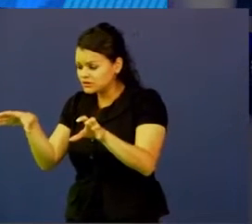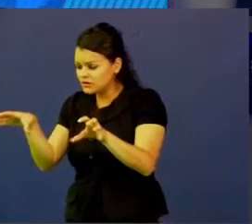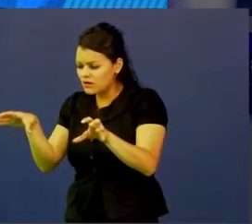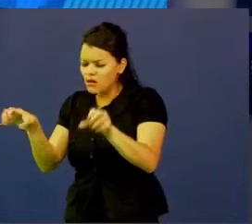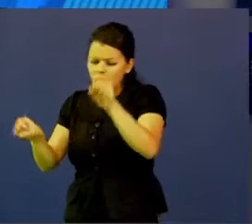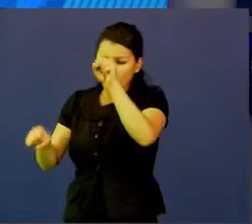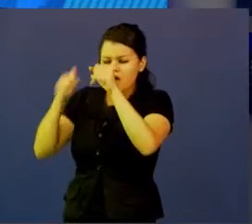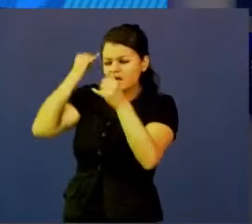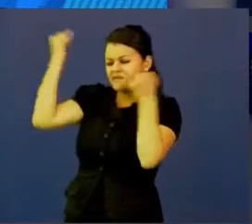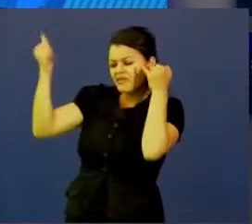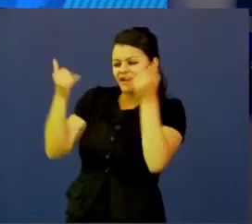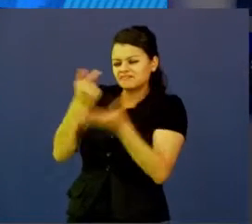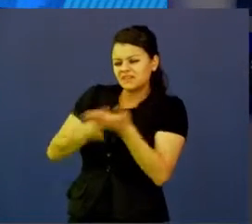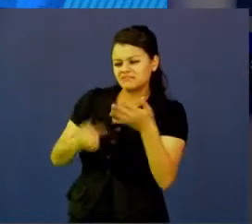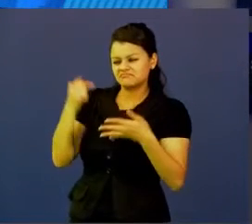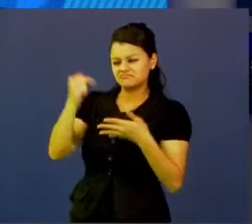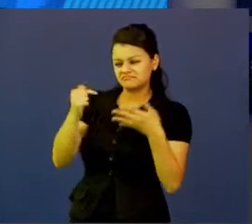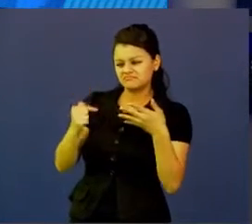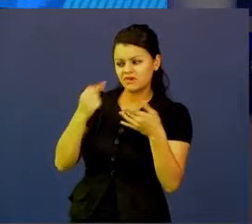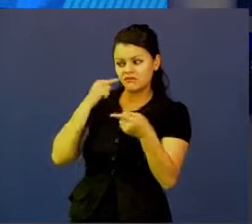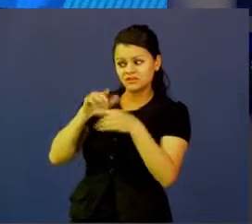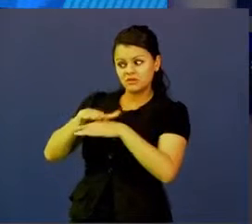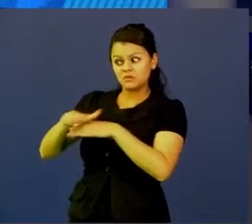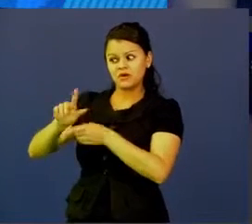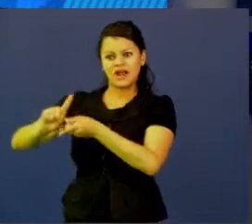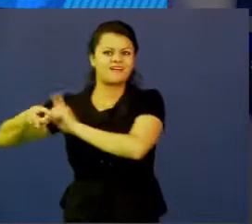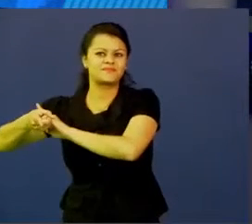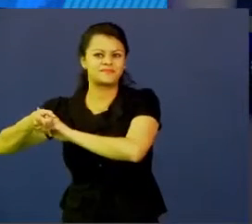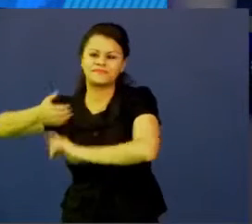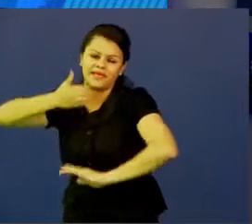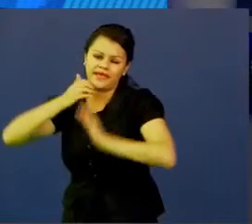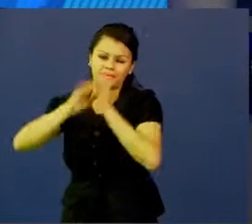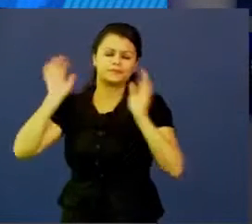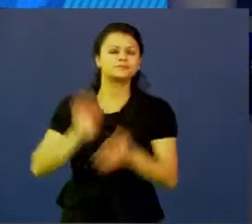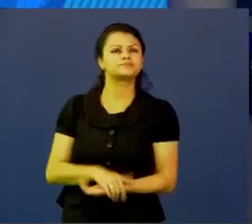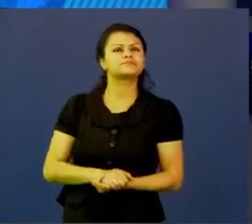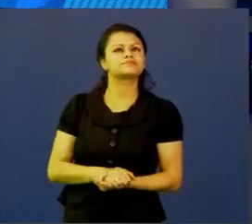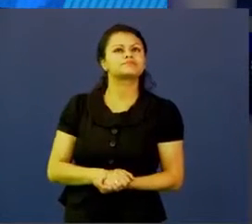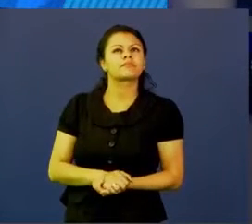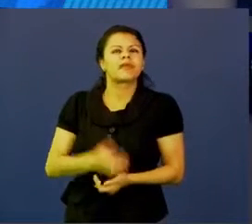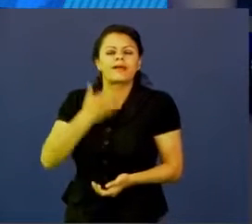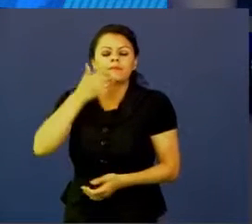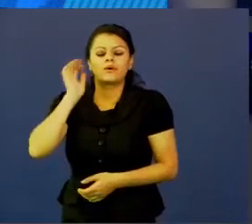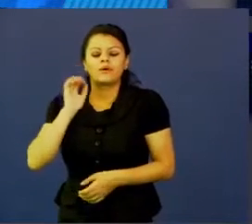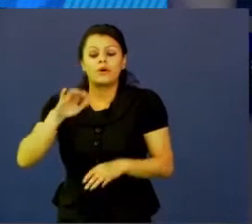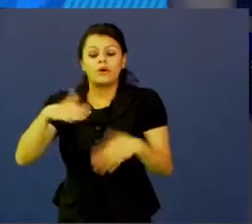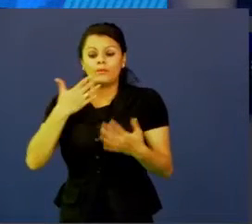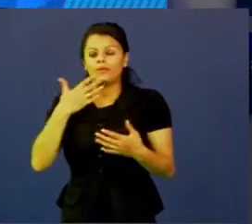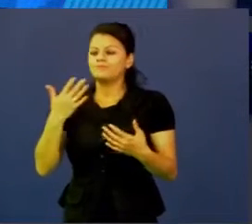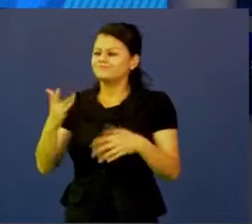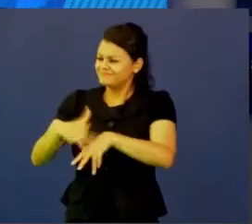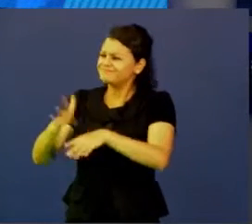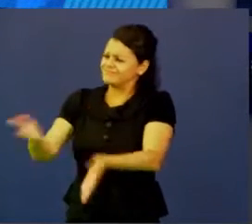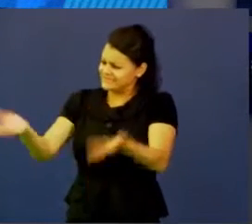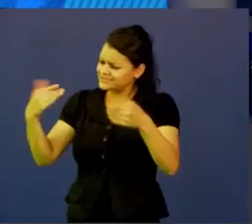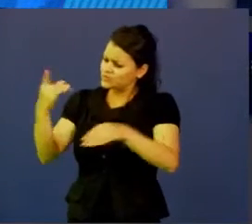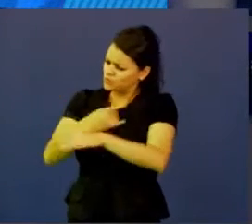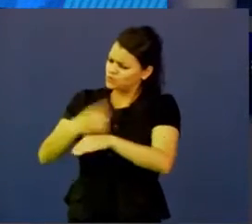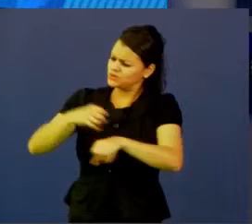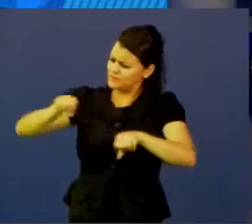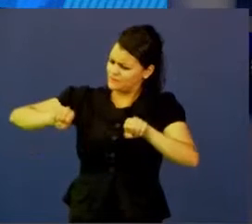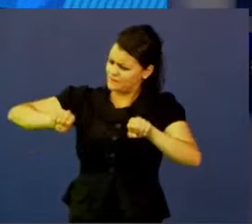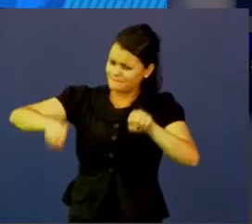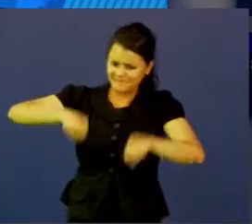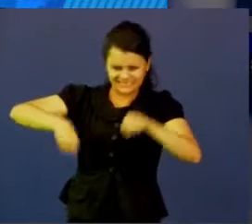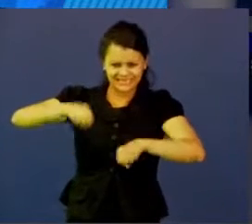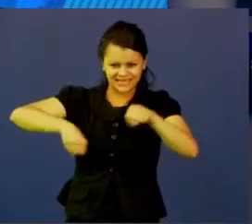para generar un cambio. Es mejor con un ejemplo, entonces por ejemplo, cómo podemos incrementar el uso de la bici, de la bicicleta, para mejorar la